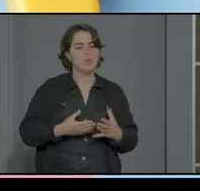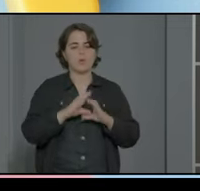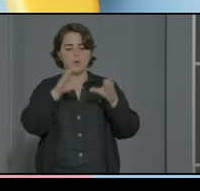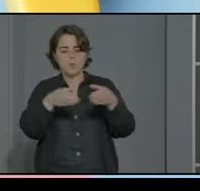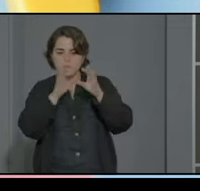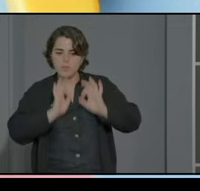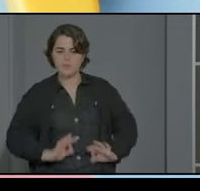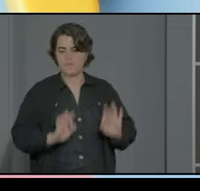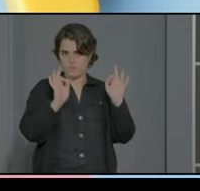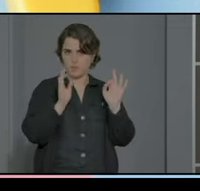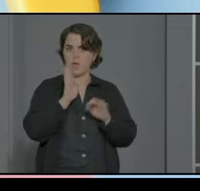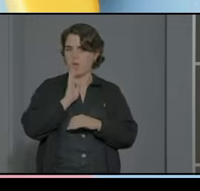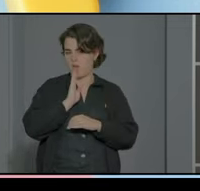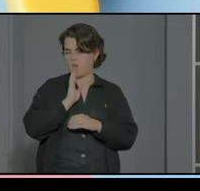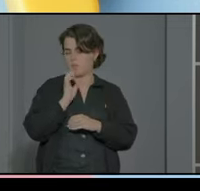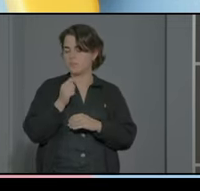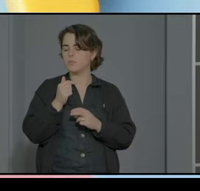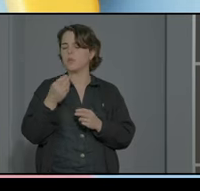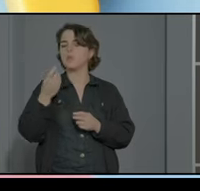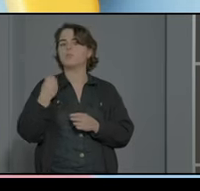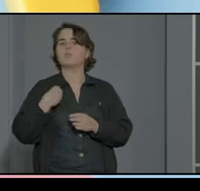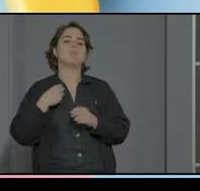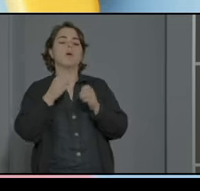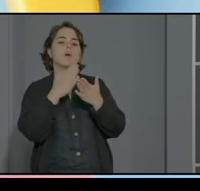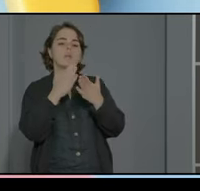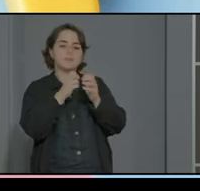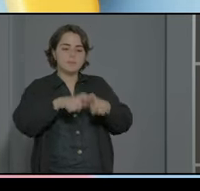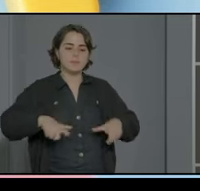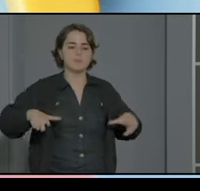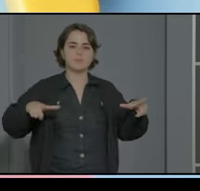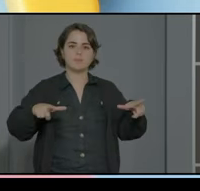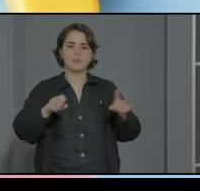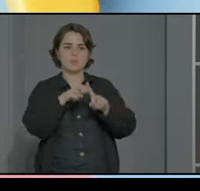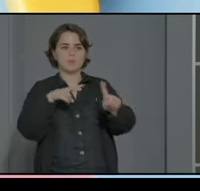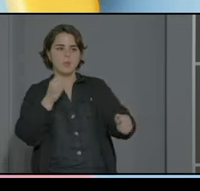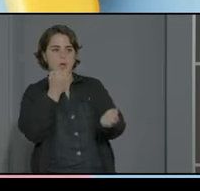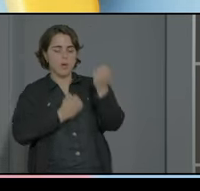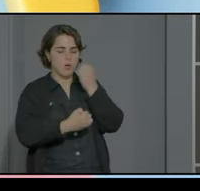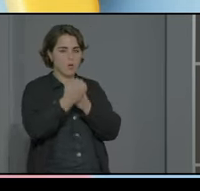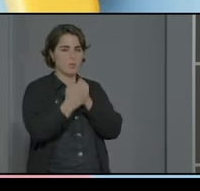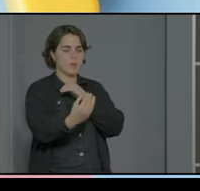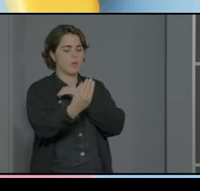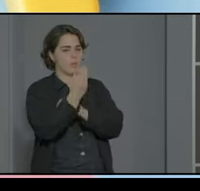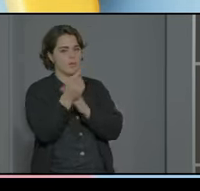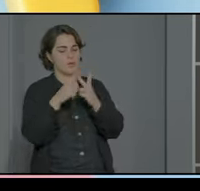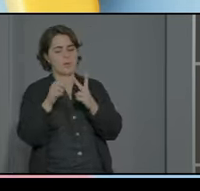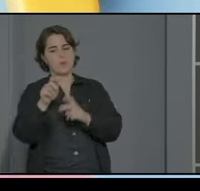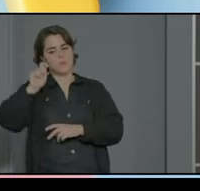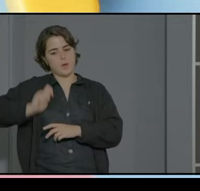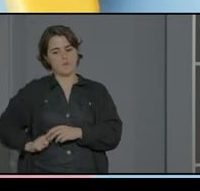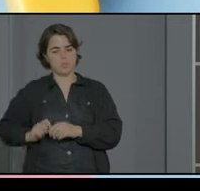específico como decía al principio contamos con una dotación de las aulas que es la que es tanto económica como personal